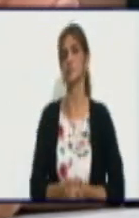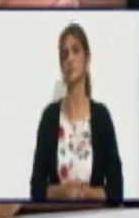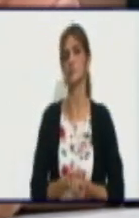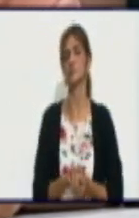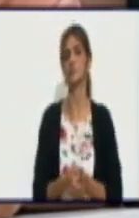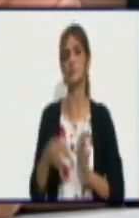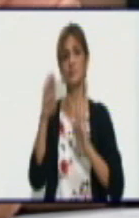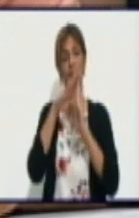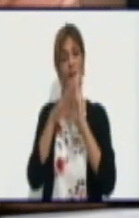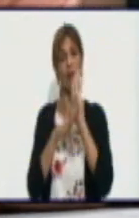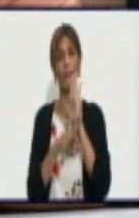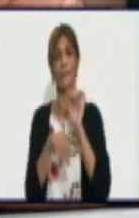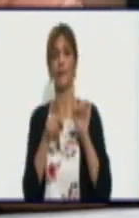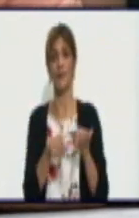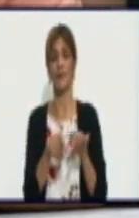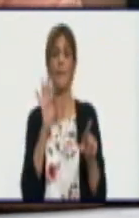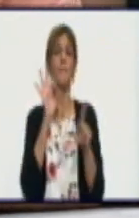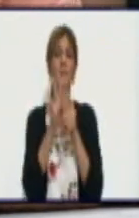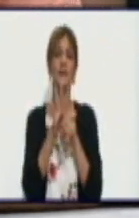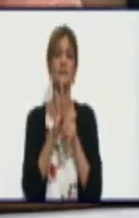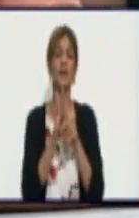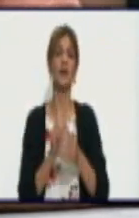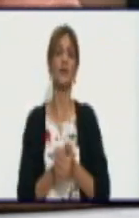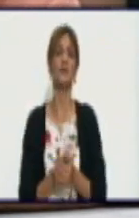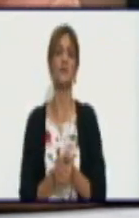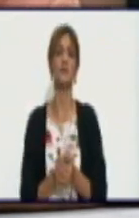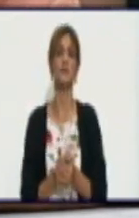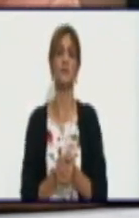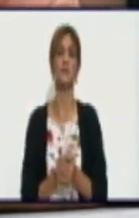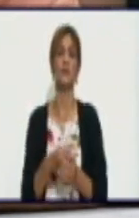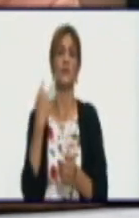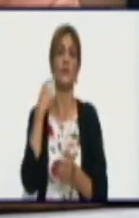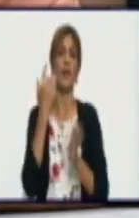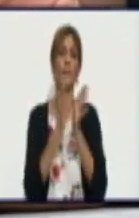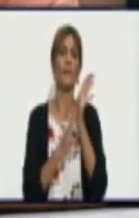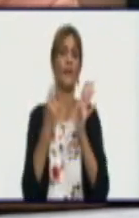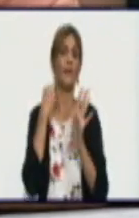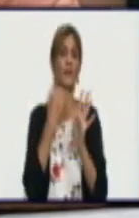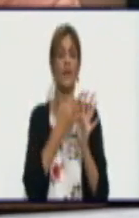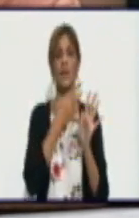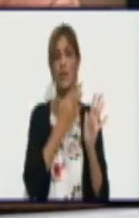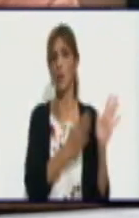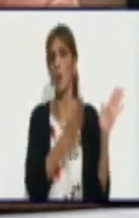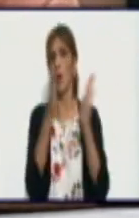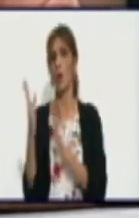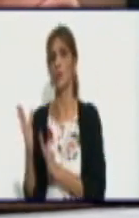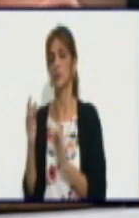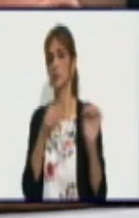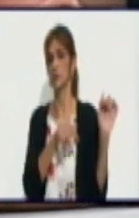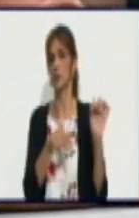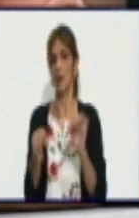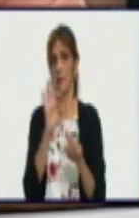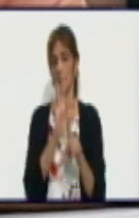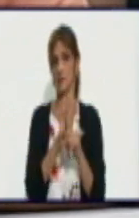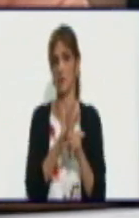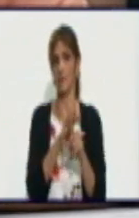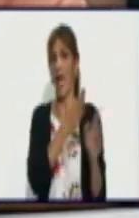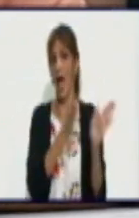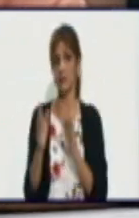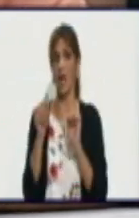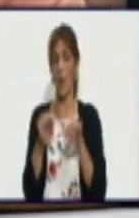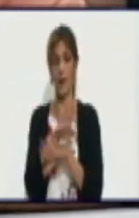el mes de enero al 2021. decir, hasta ahora los productores pagaron el servicio eléctrico a un precio. Y se reduce